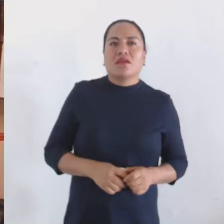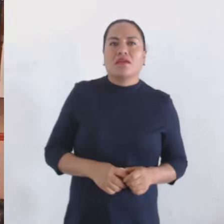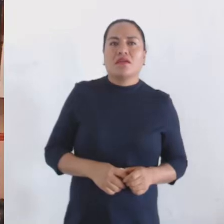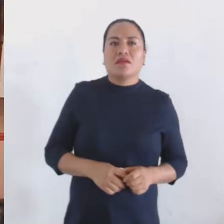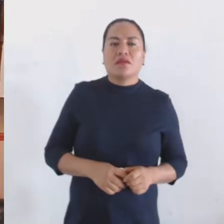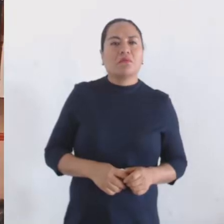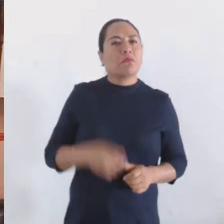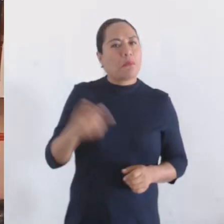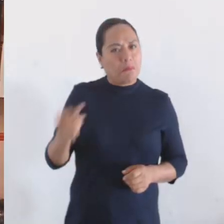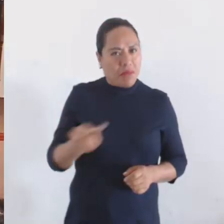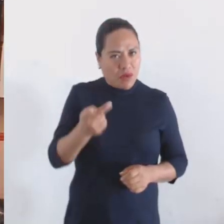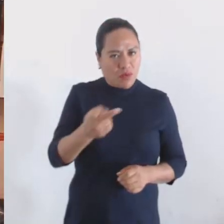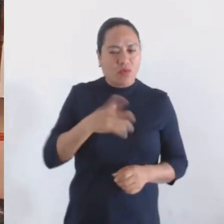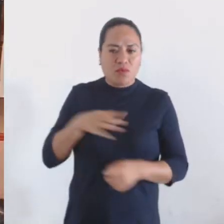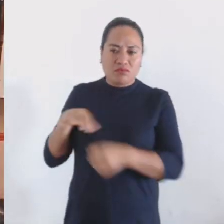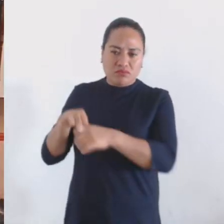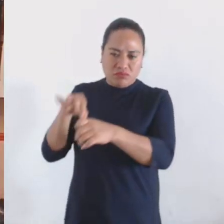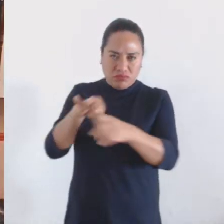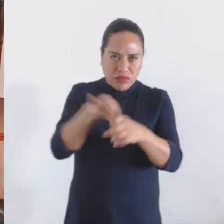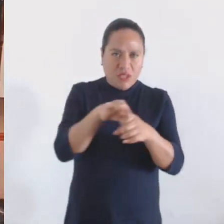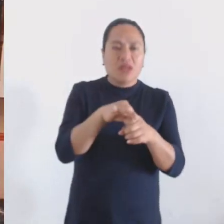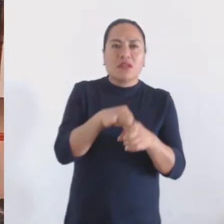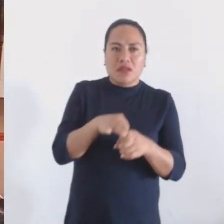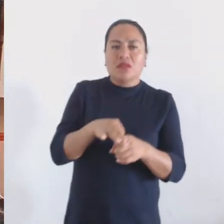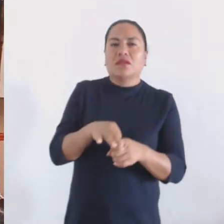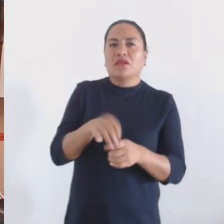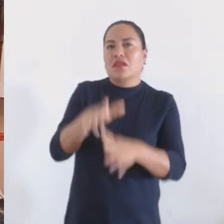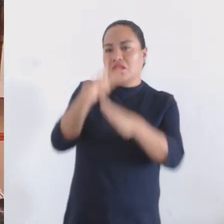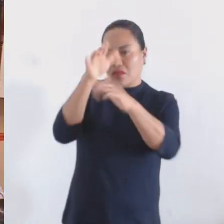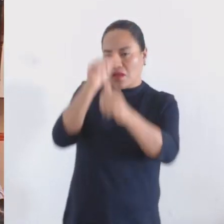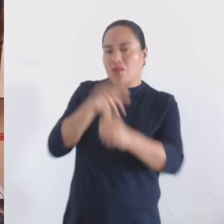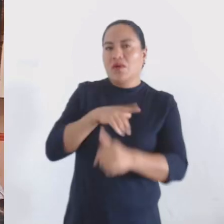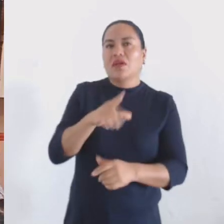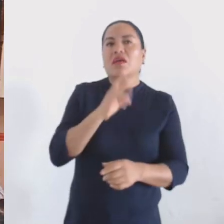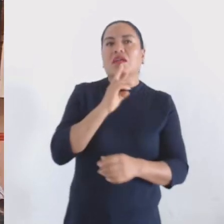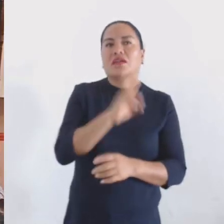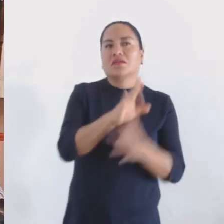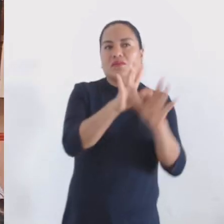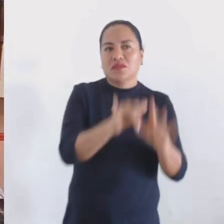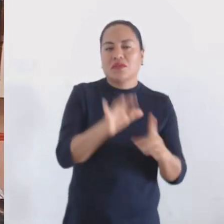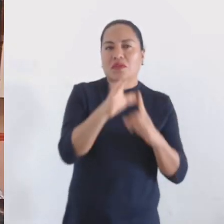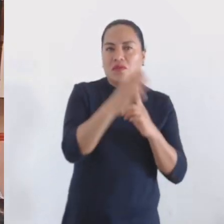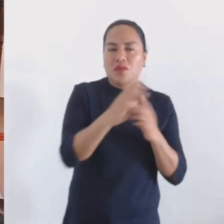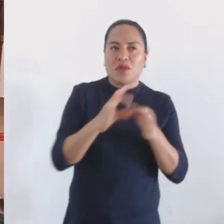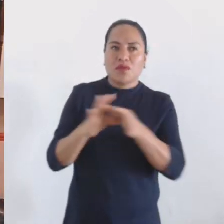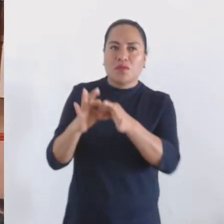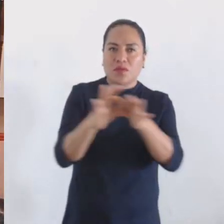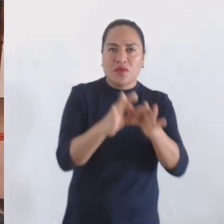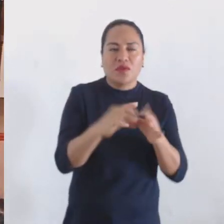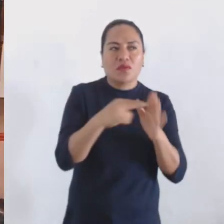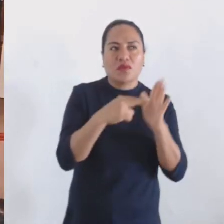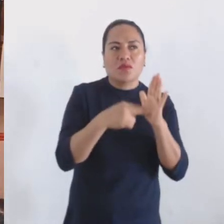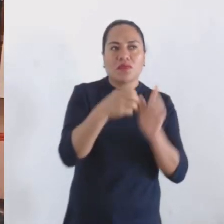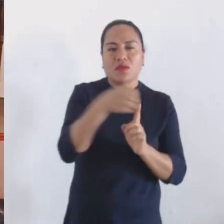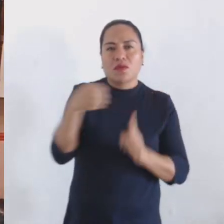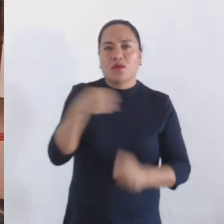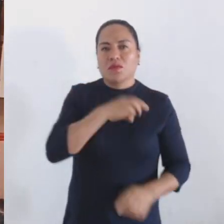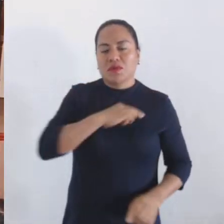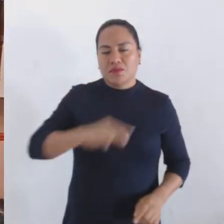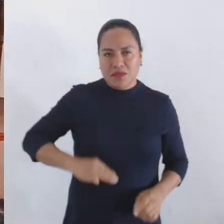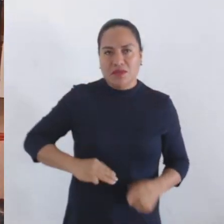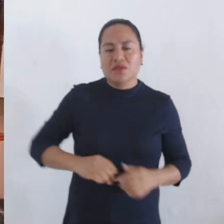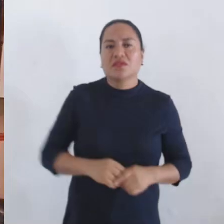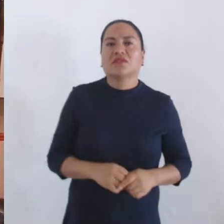económica, se pregunta si es de aprobarse el dictamen emitido por las Comisiones Unidas de Normatividad y Nomenclatura